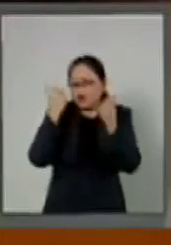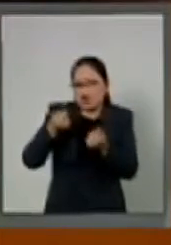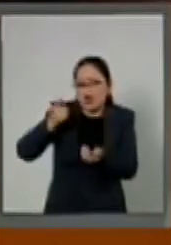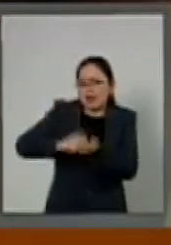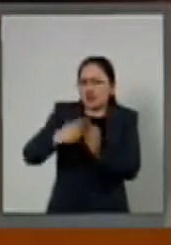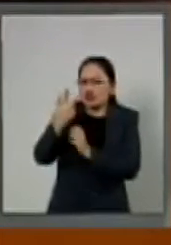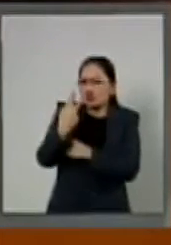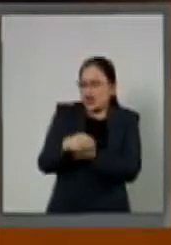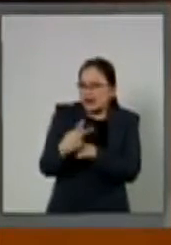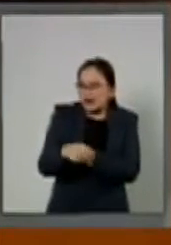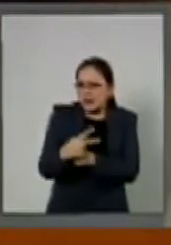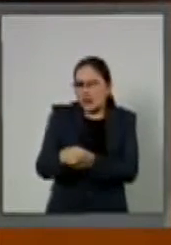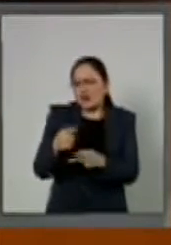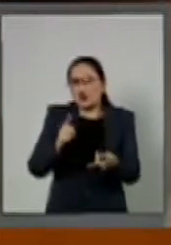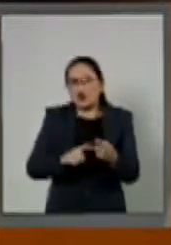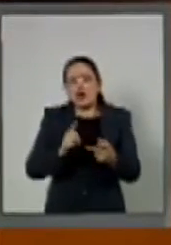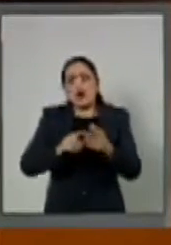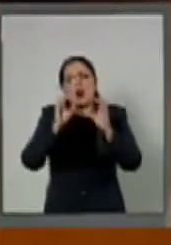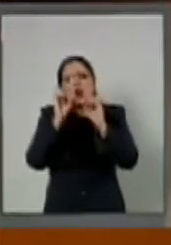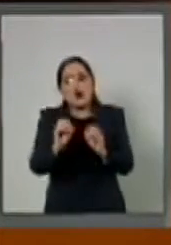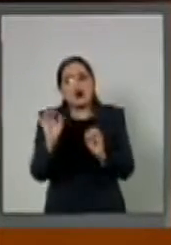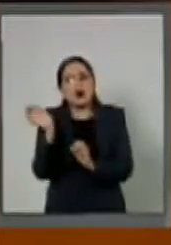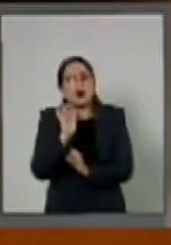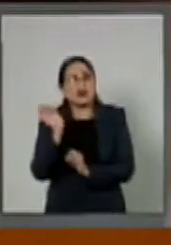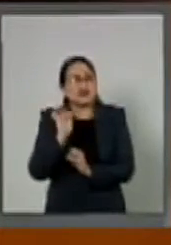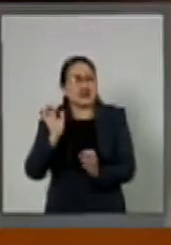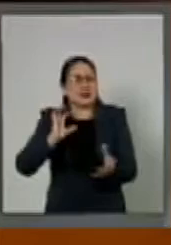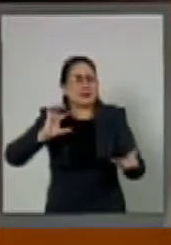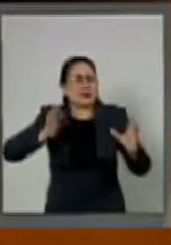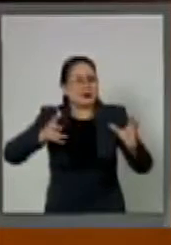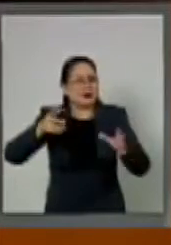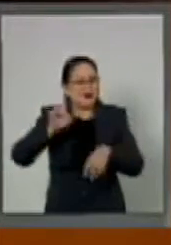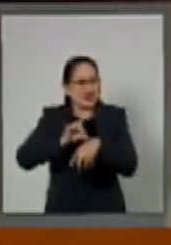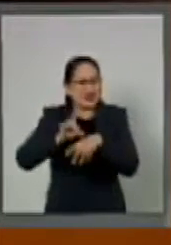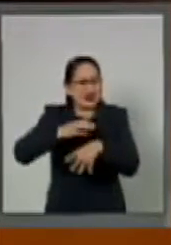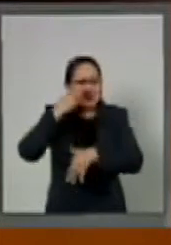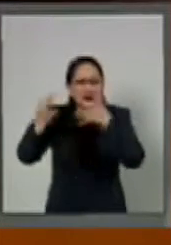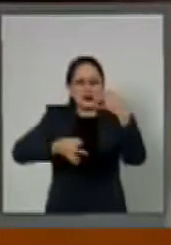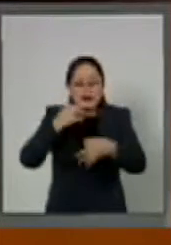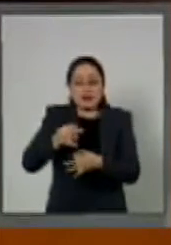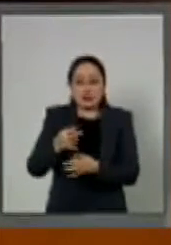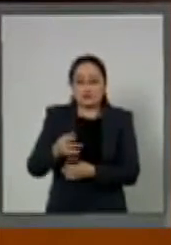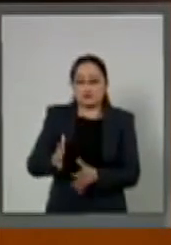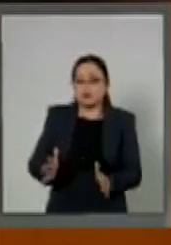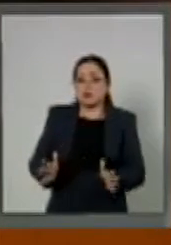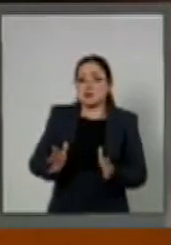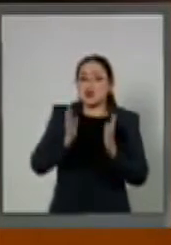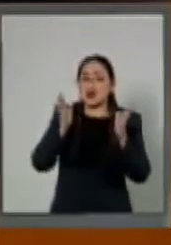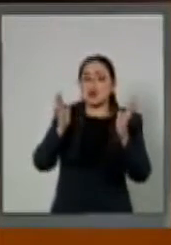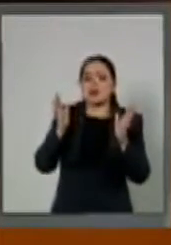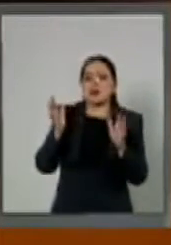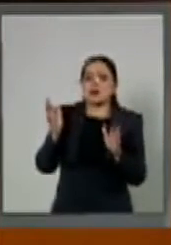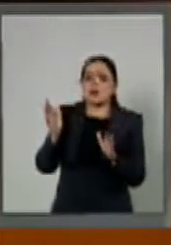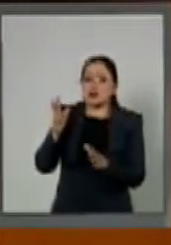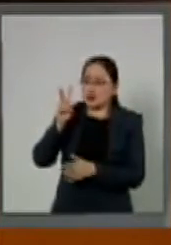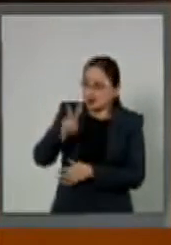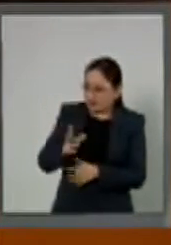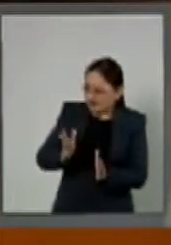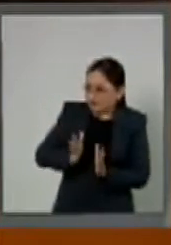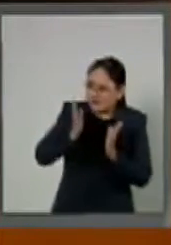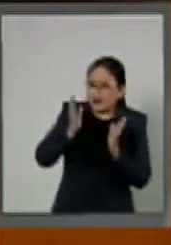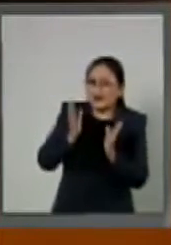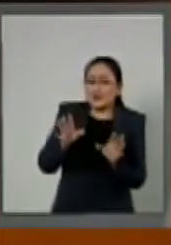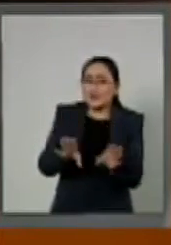televisión o los actos que se presentan todos los días. Y la sorpresa, y de verdad así fue,